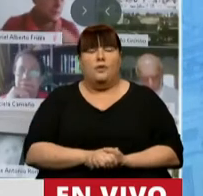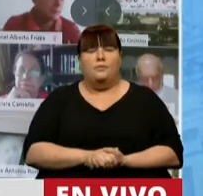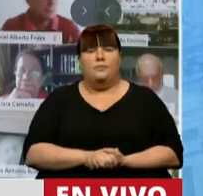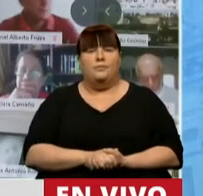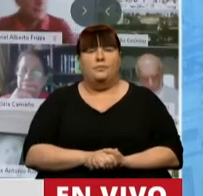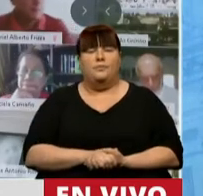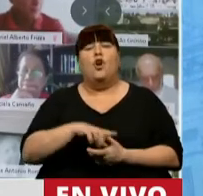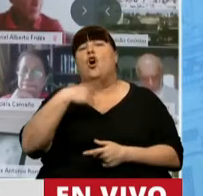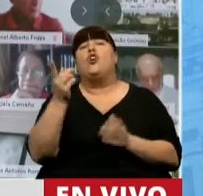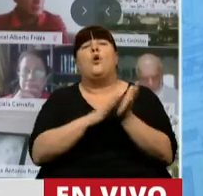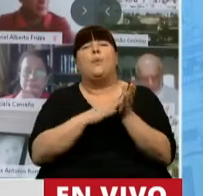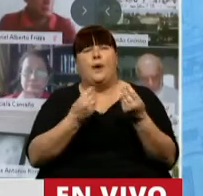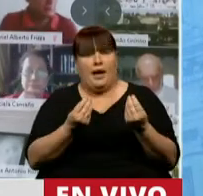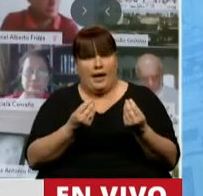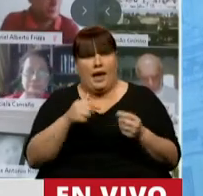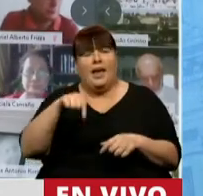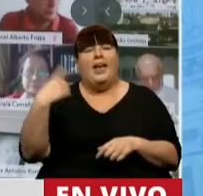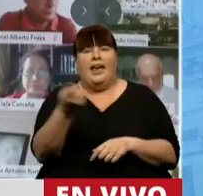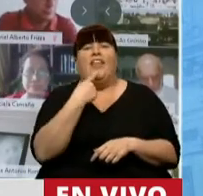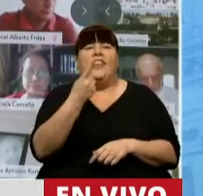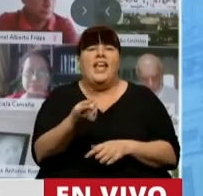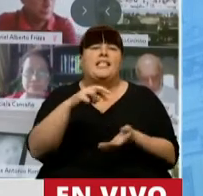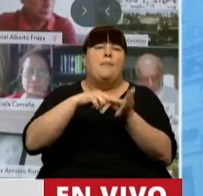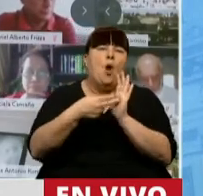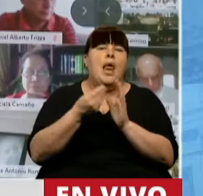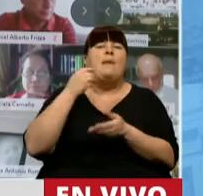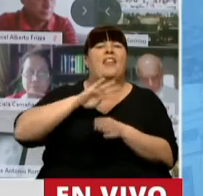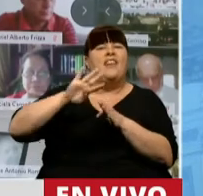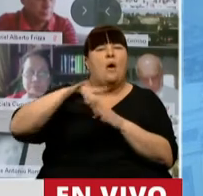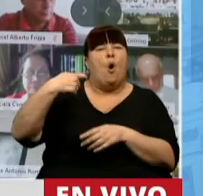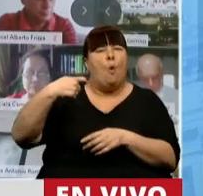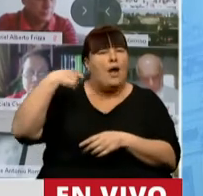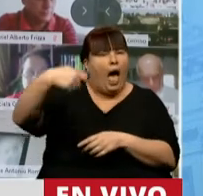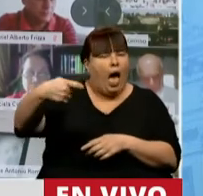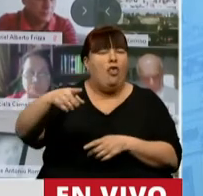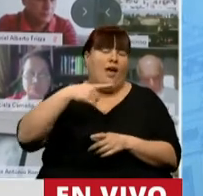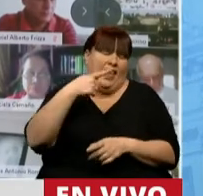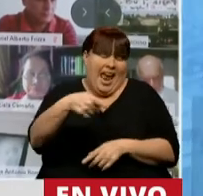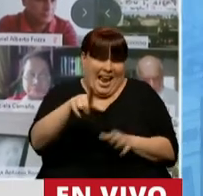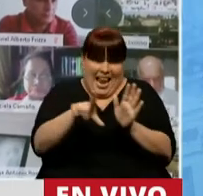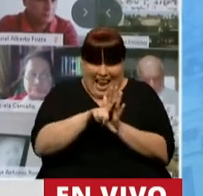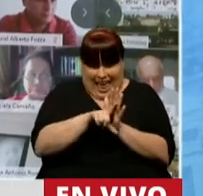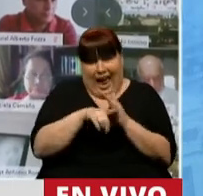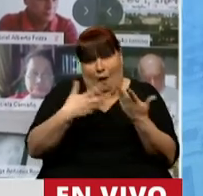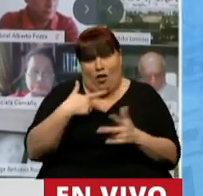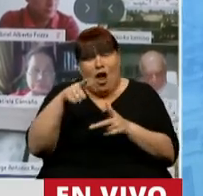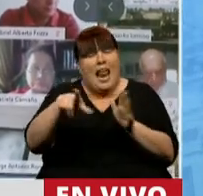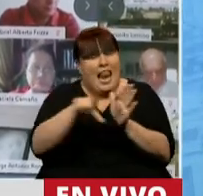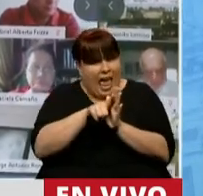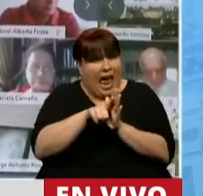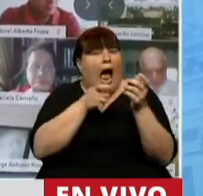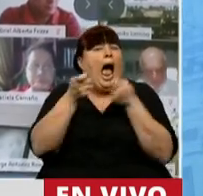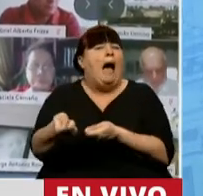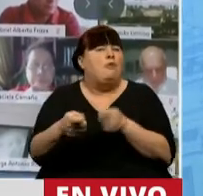Otra de las pruebas es que acá se dijo que el problema de la reparación histórica, que de paso digo que esta ley, recordemos que fue